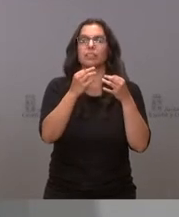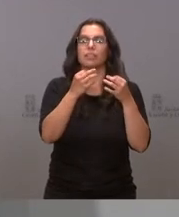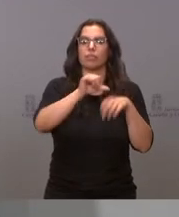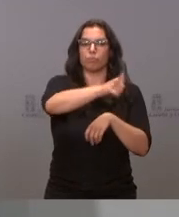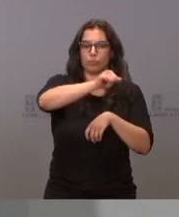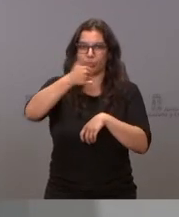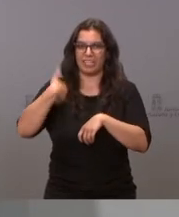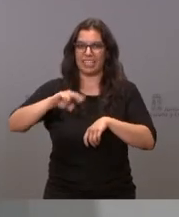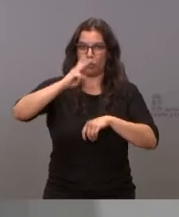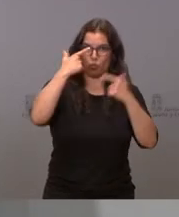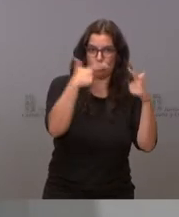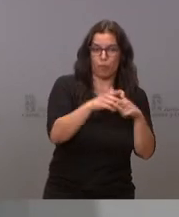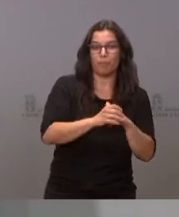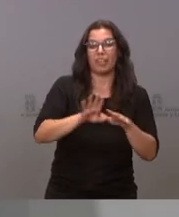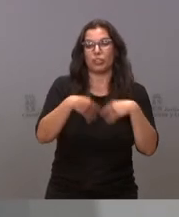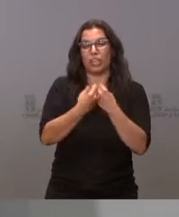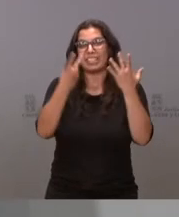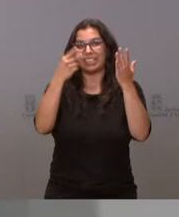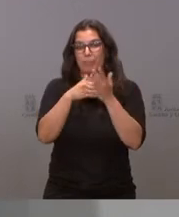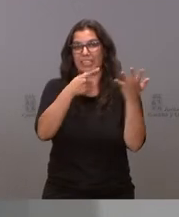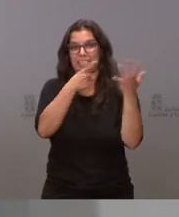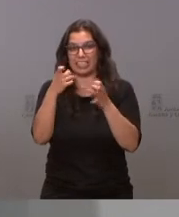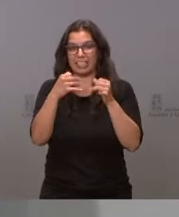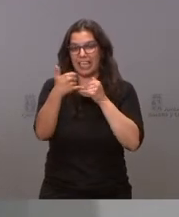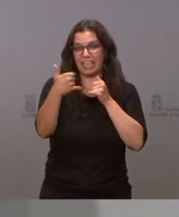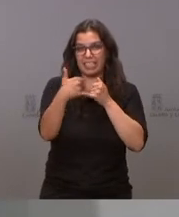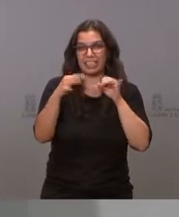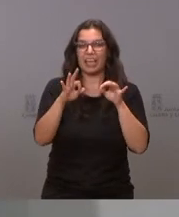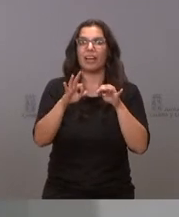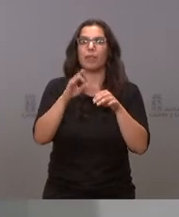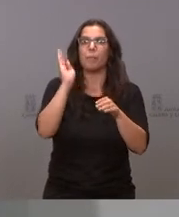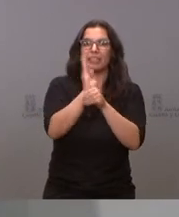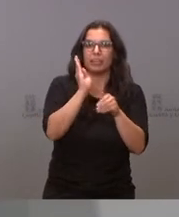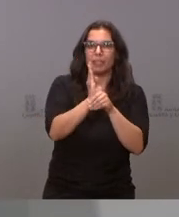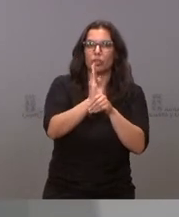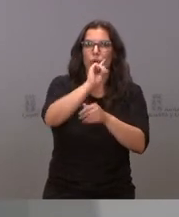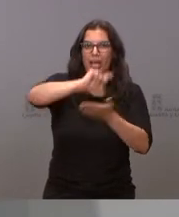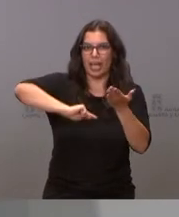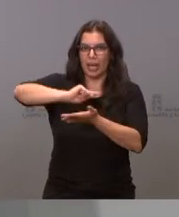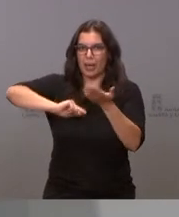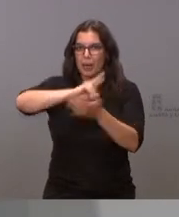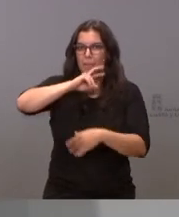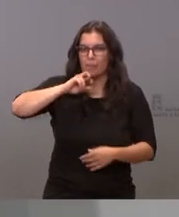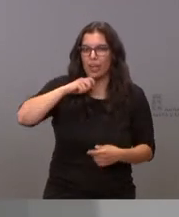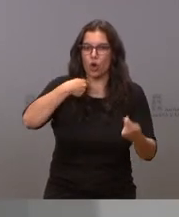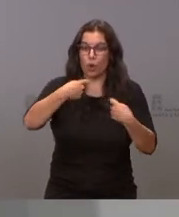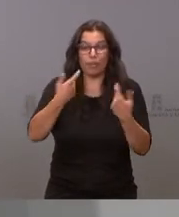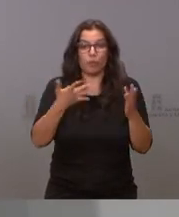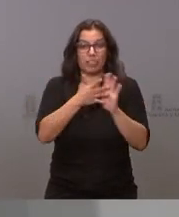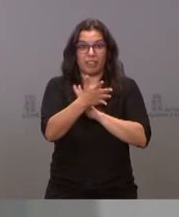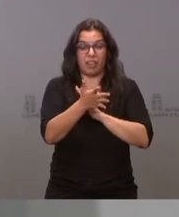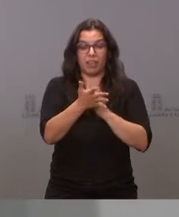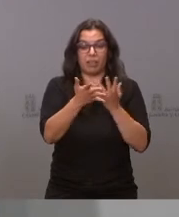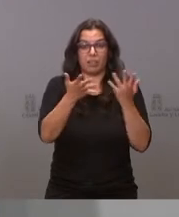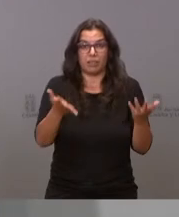en este bloque, hay otras 7.600 en la línea 2 de mantenimiento del empleo, más las de comercio. Es decir, el número